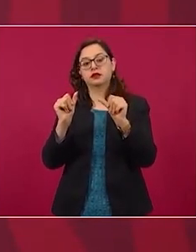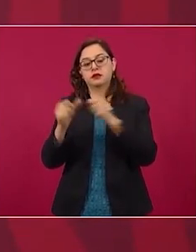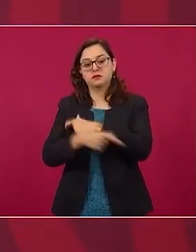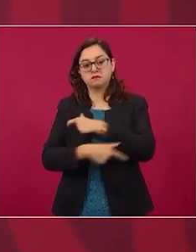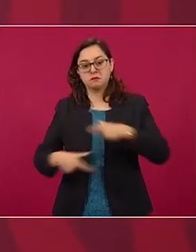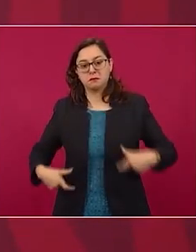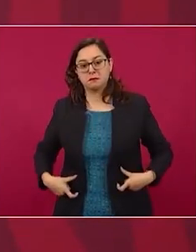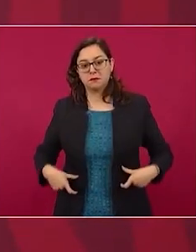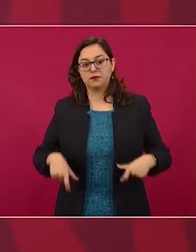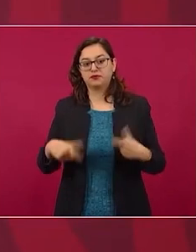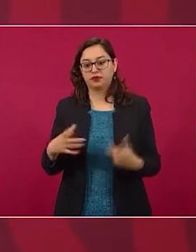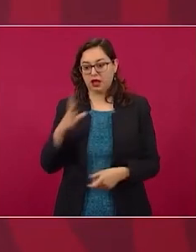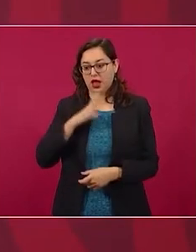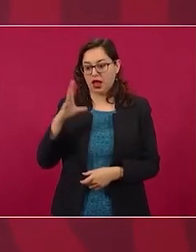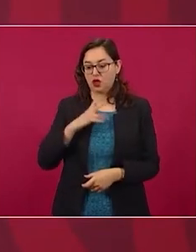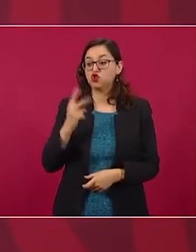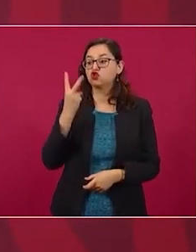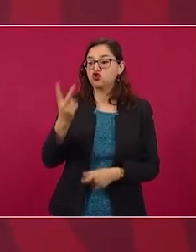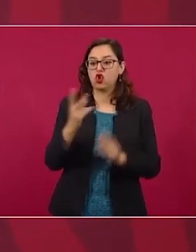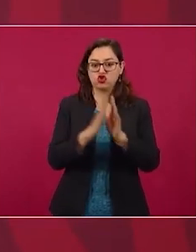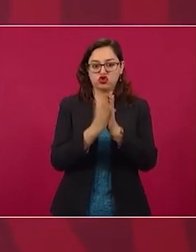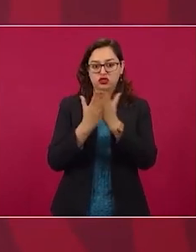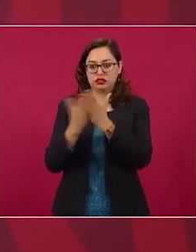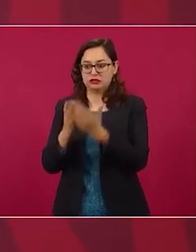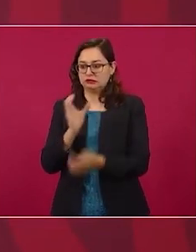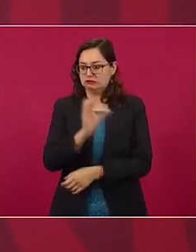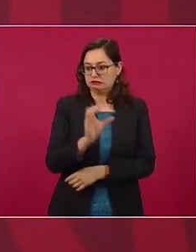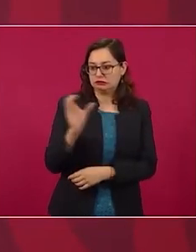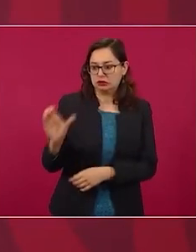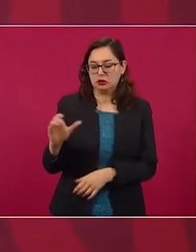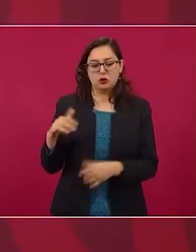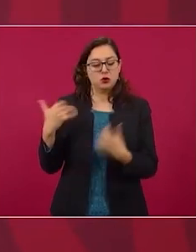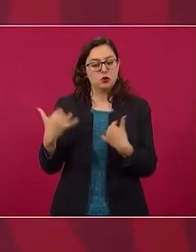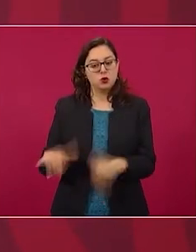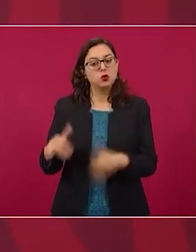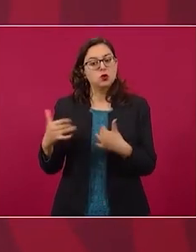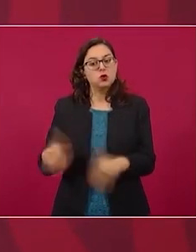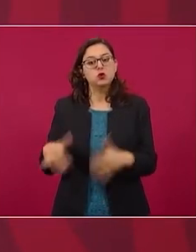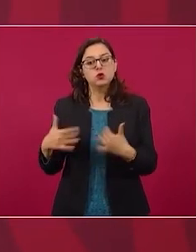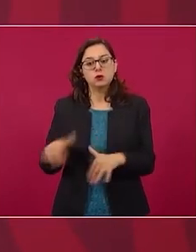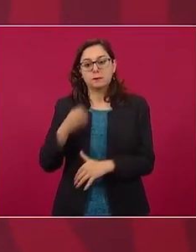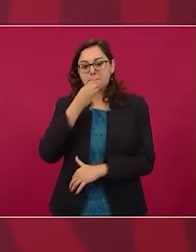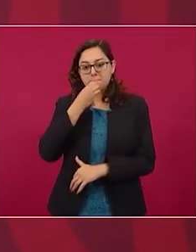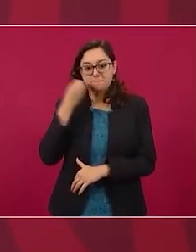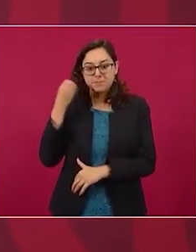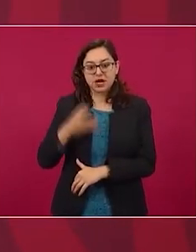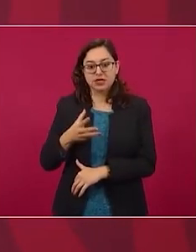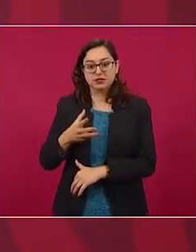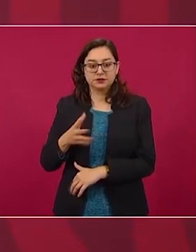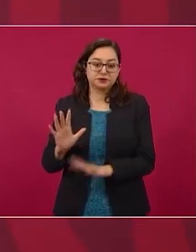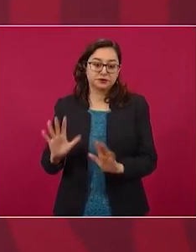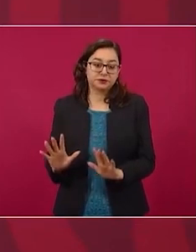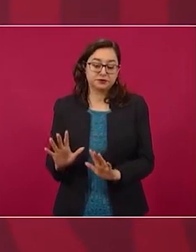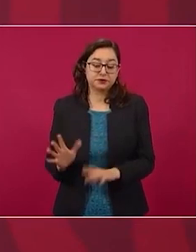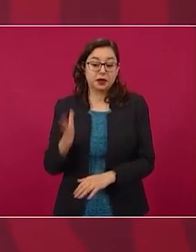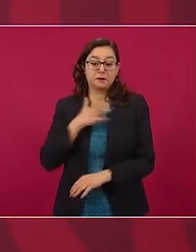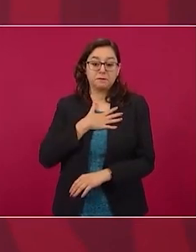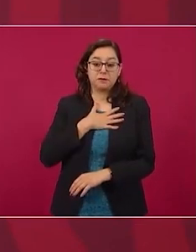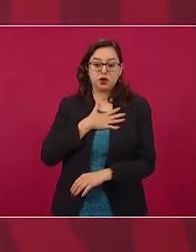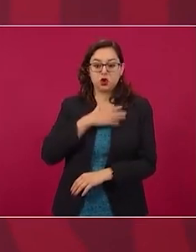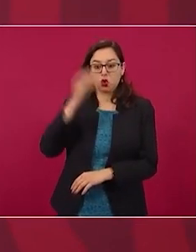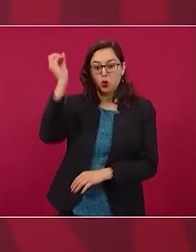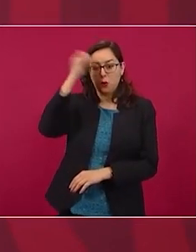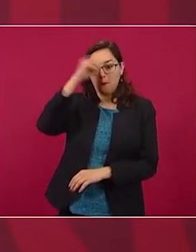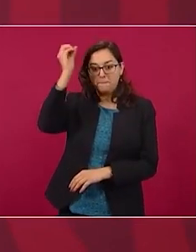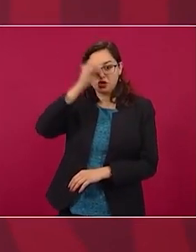extraordinarios sobre la vida de Francisco Villa, desde mi punto de vista